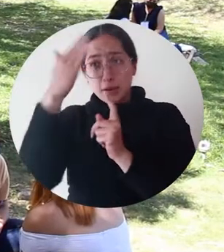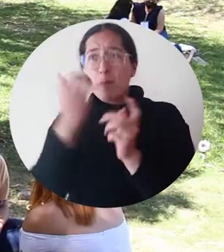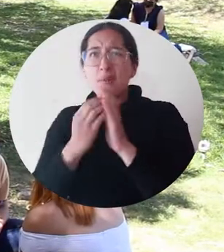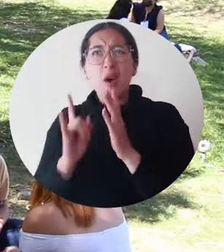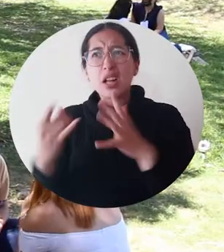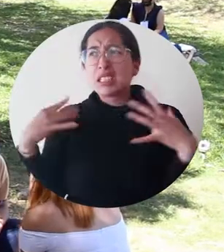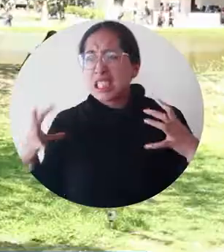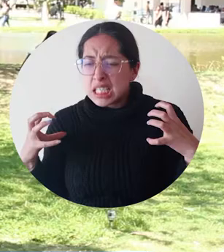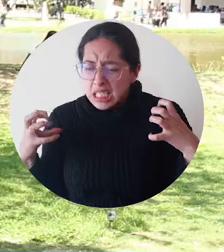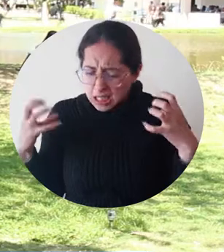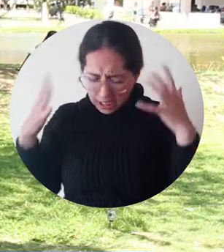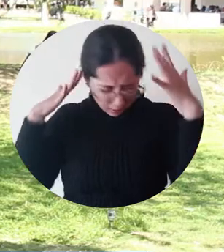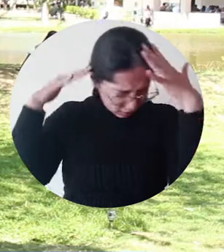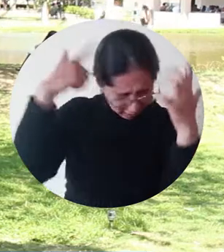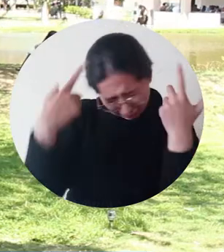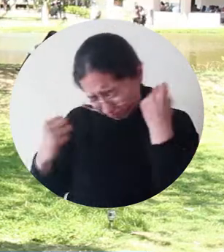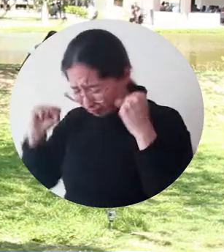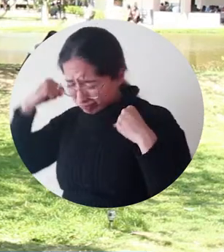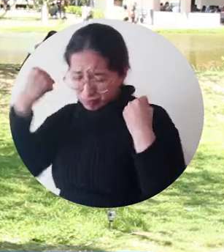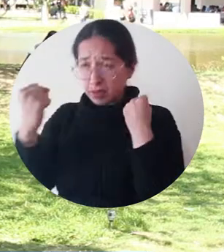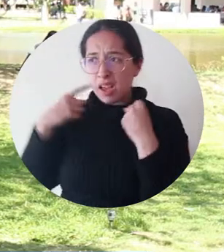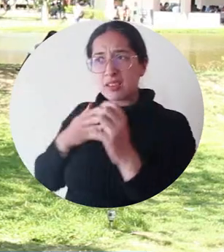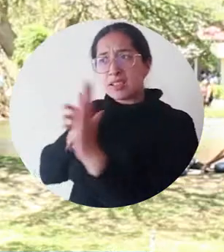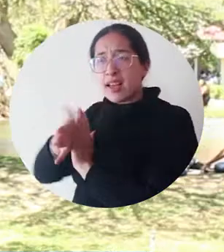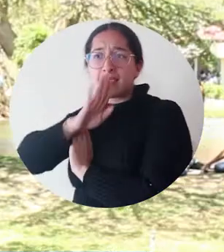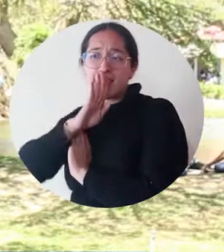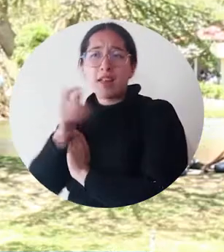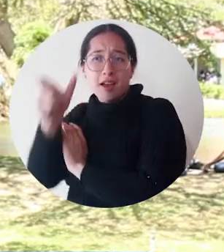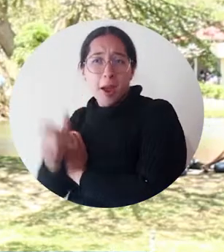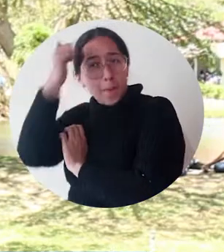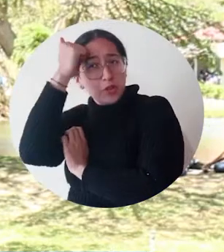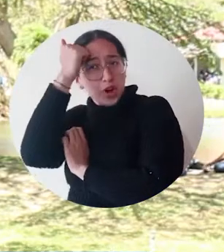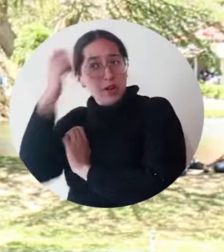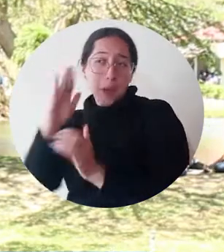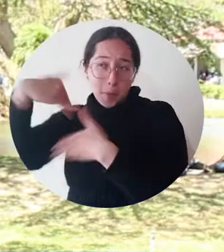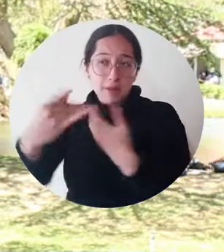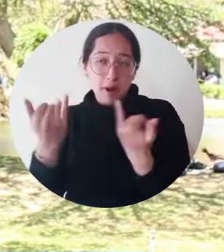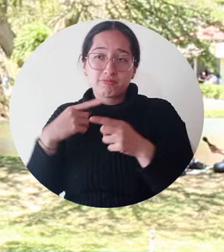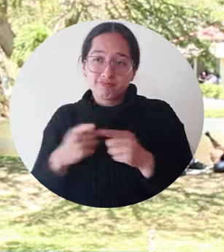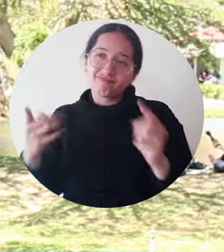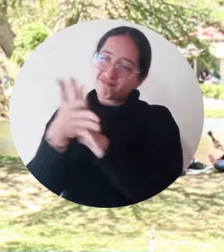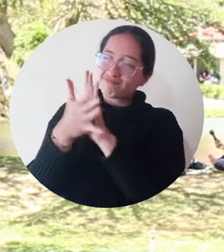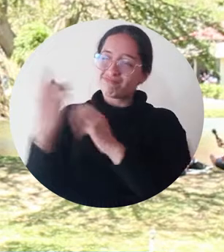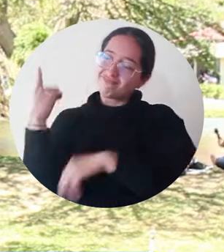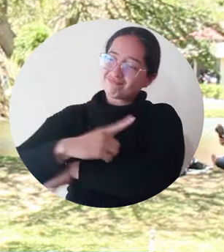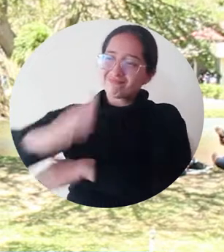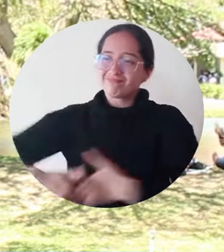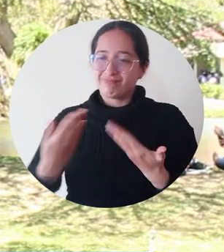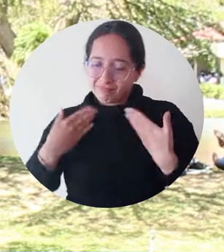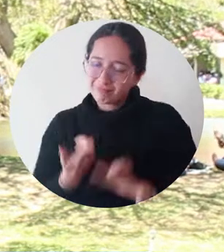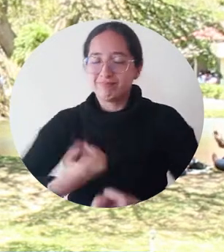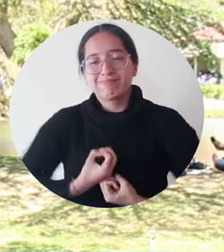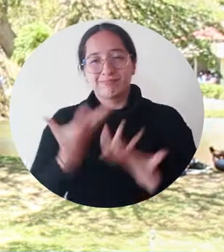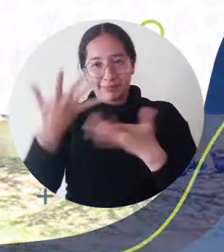docentes porque de pronto el primer contacto que tiene el estudiante, si le sucede algo, está tensionado, ¿a quién